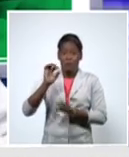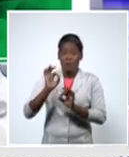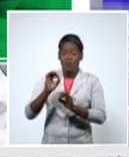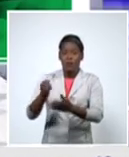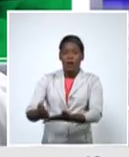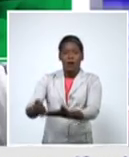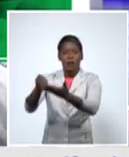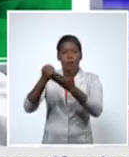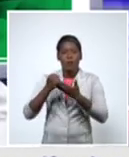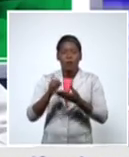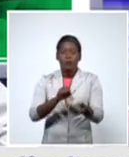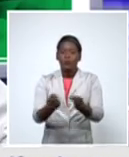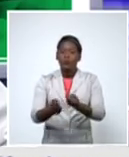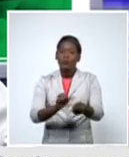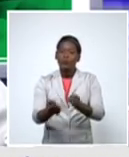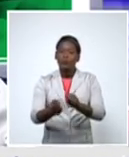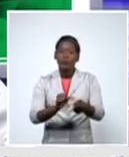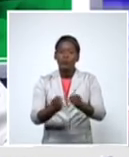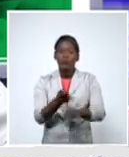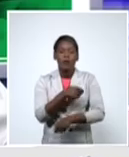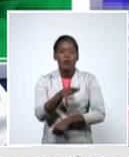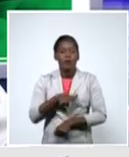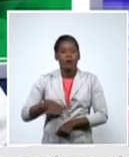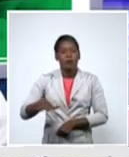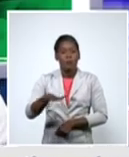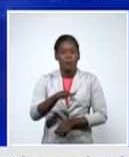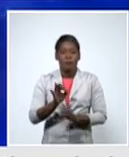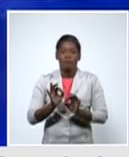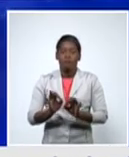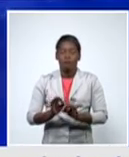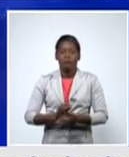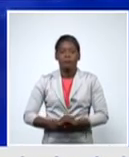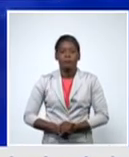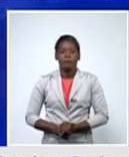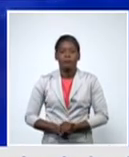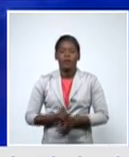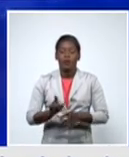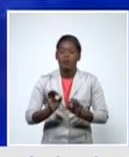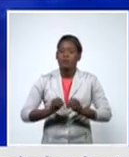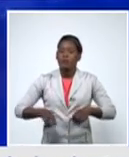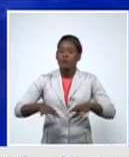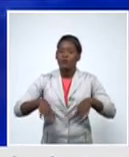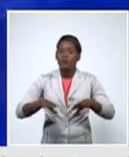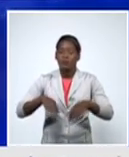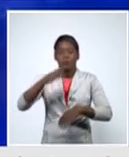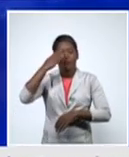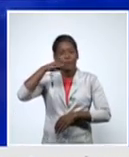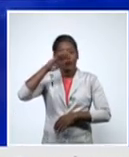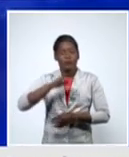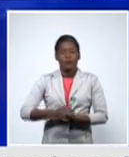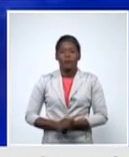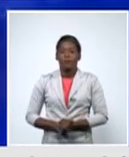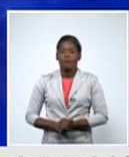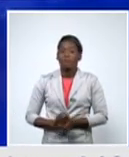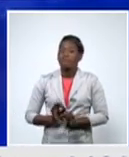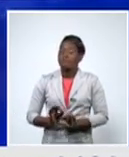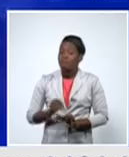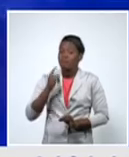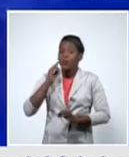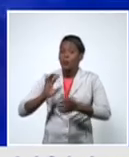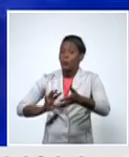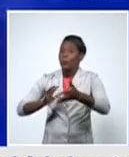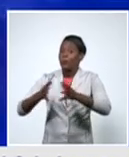control hasta tanto se avance en la inmunización esa es la situación Pepe bastante compleja bastante compleja todavía